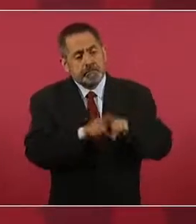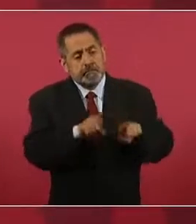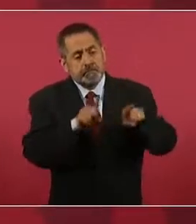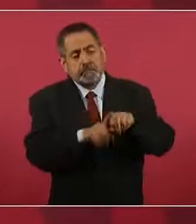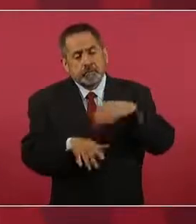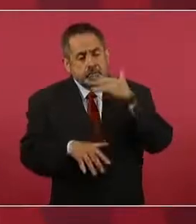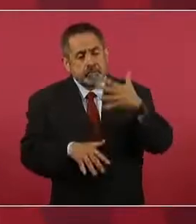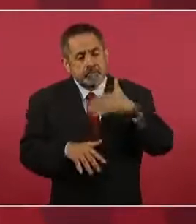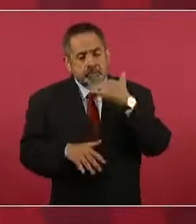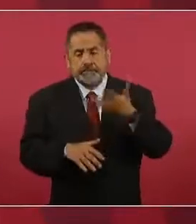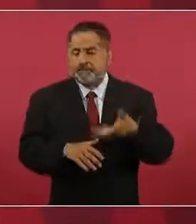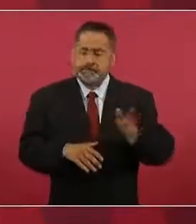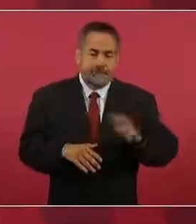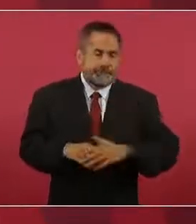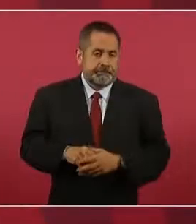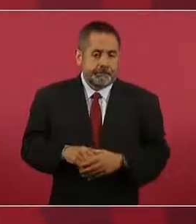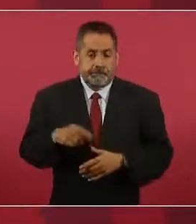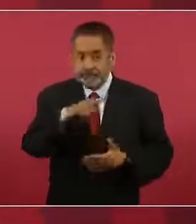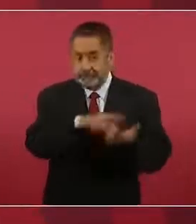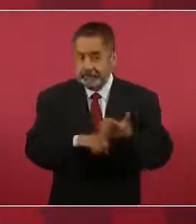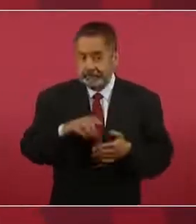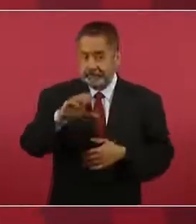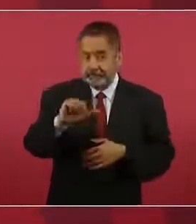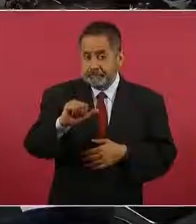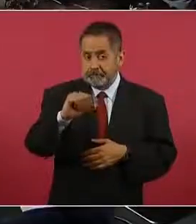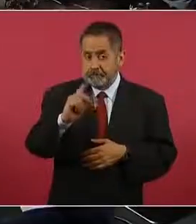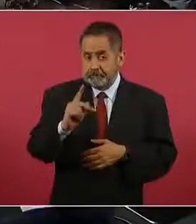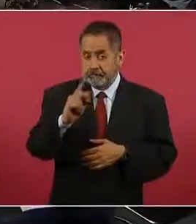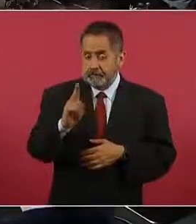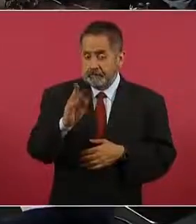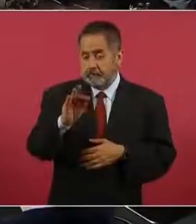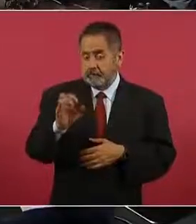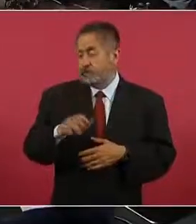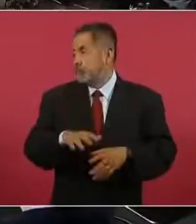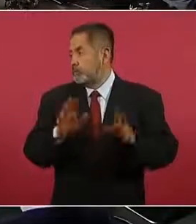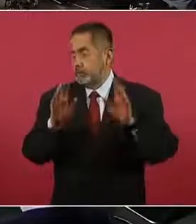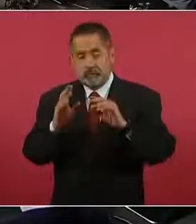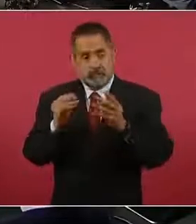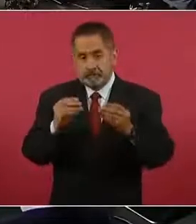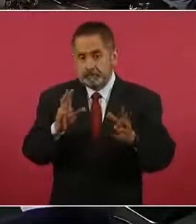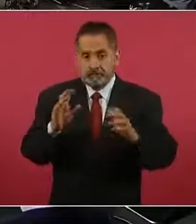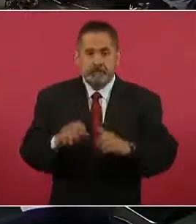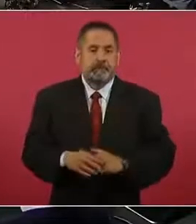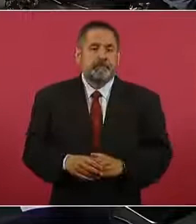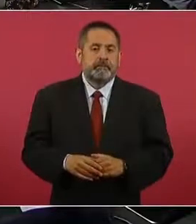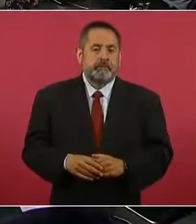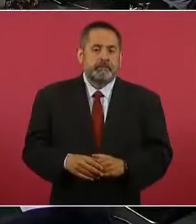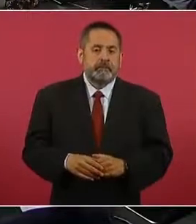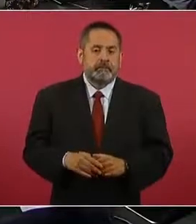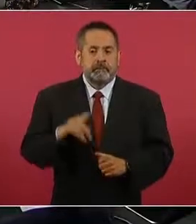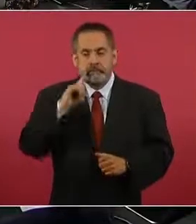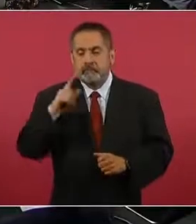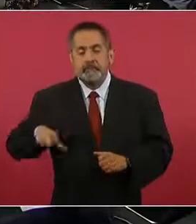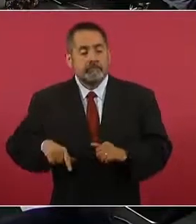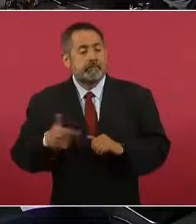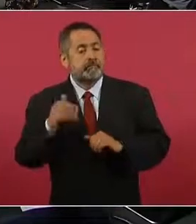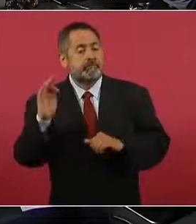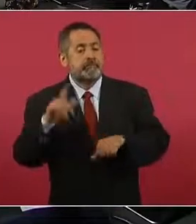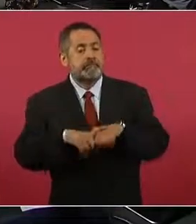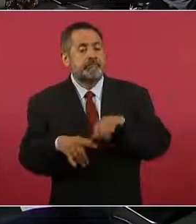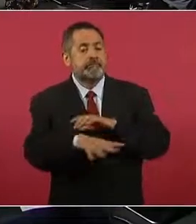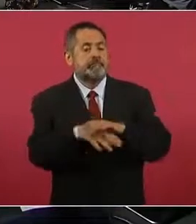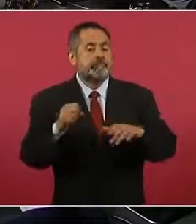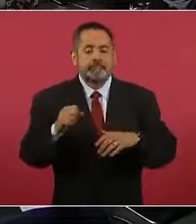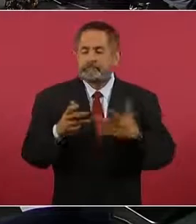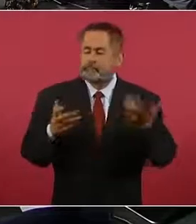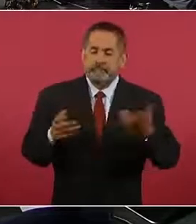En Capufe, bueno… ¿Considera la caja chica siempre el gobierno federal? Sí. Ponían